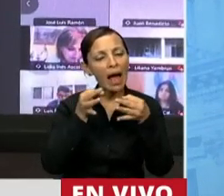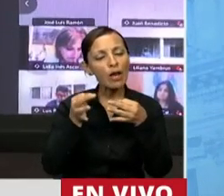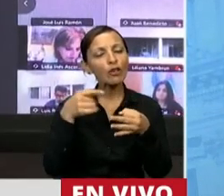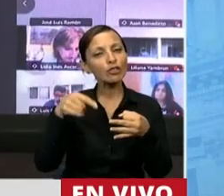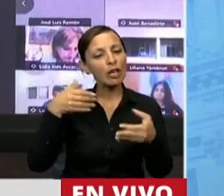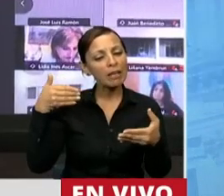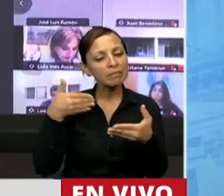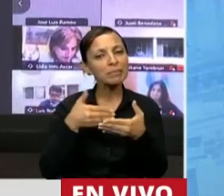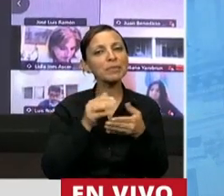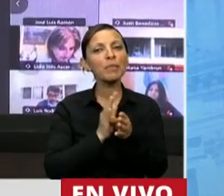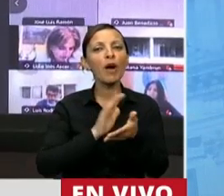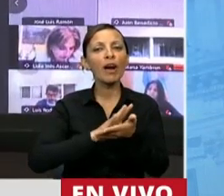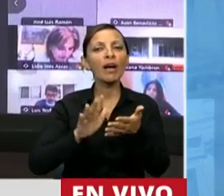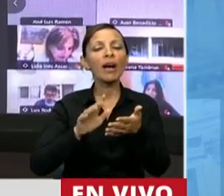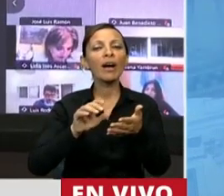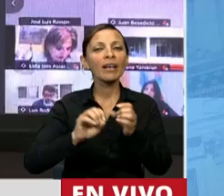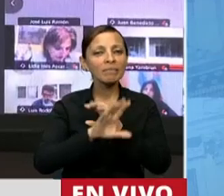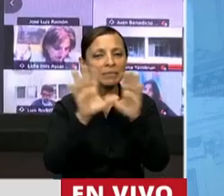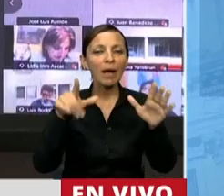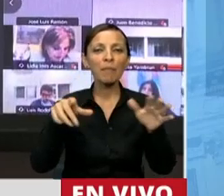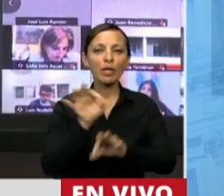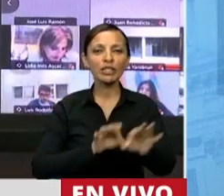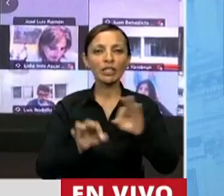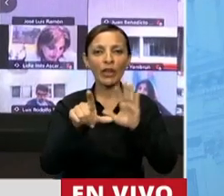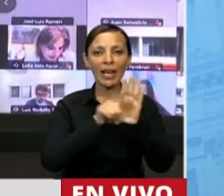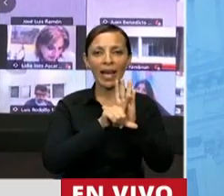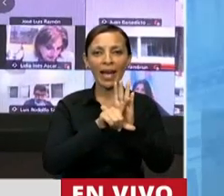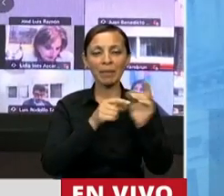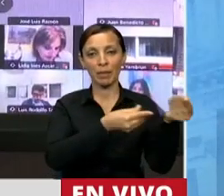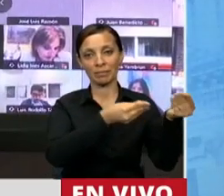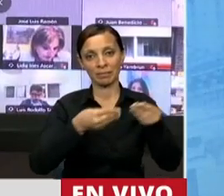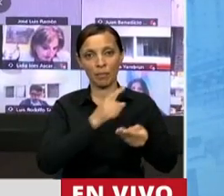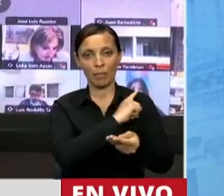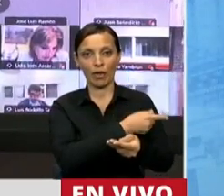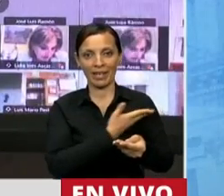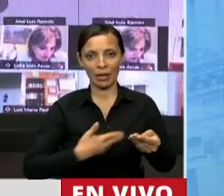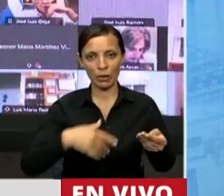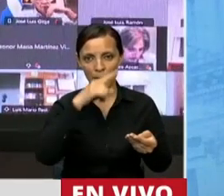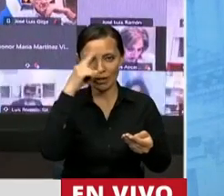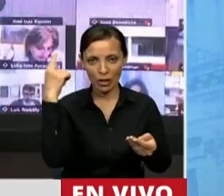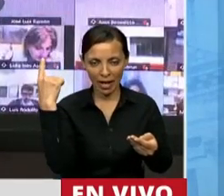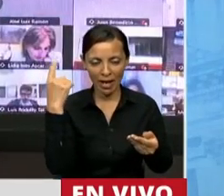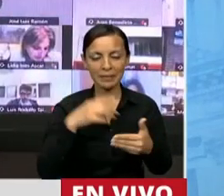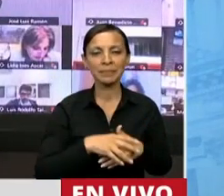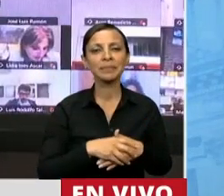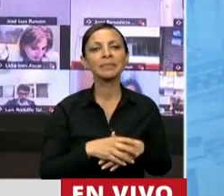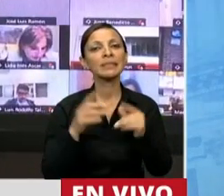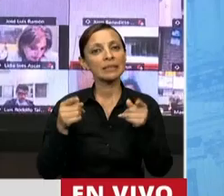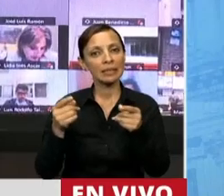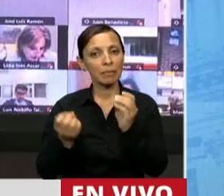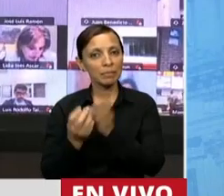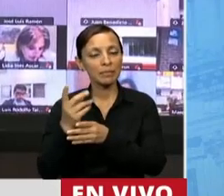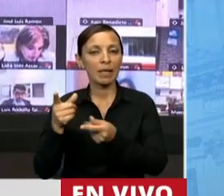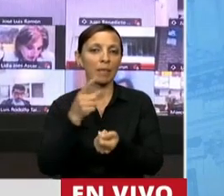lo que hoy es la cristalización de este proyecto de ley enviado desde el Poder Ejecutivo Nacional, impulsado desde el Poder Ejecutivo